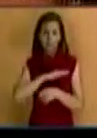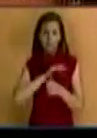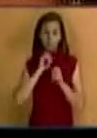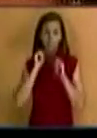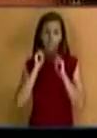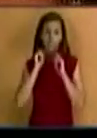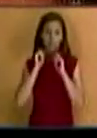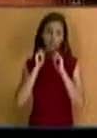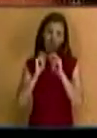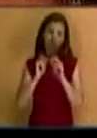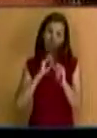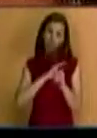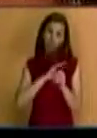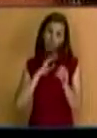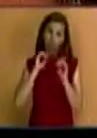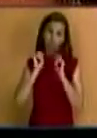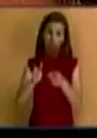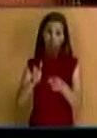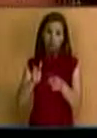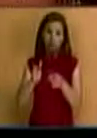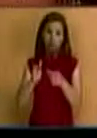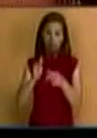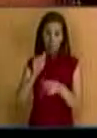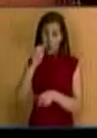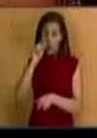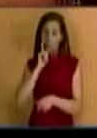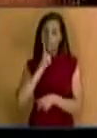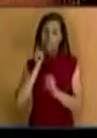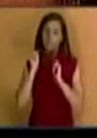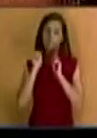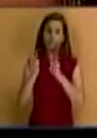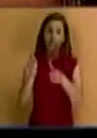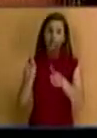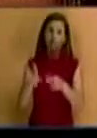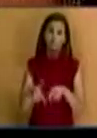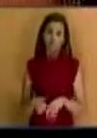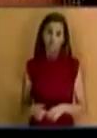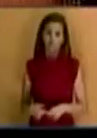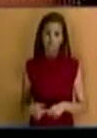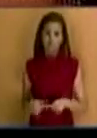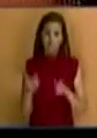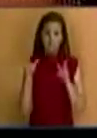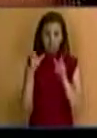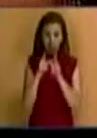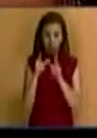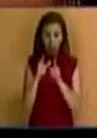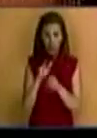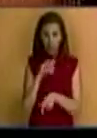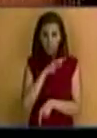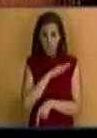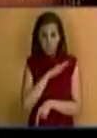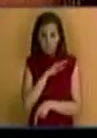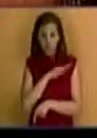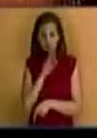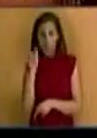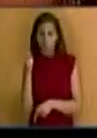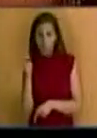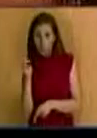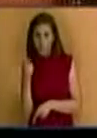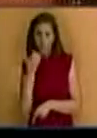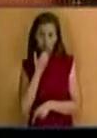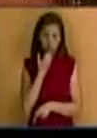tipo A, o lo que nosotros llamamos la autopista, el tramo comprendido entre Bucadito y Huibue.